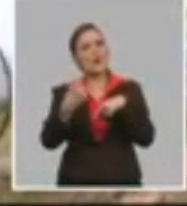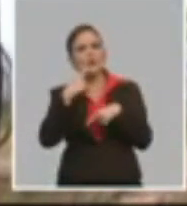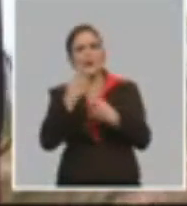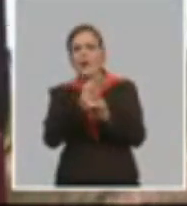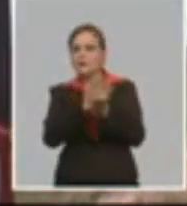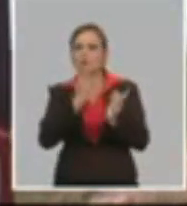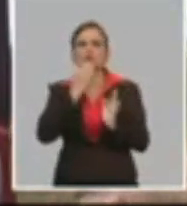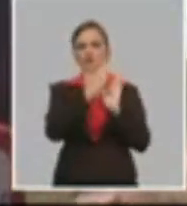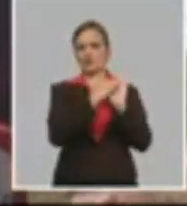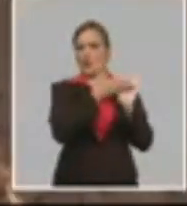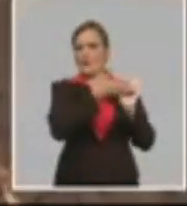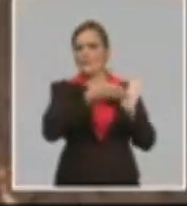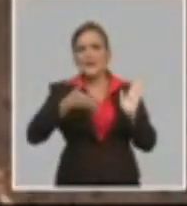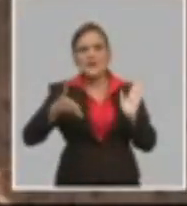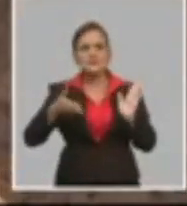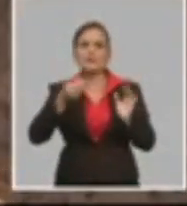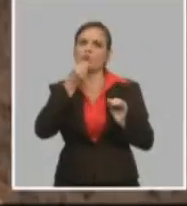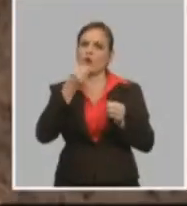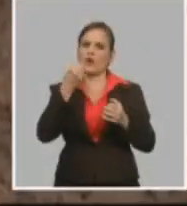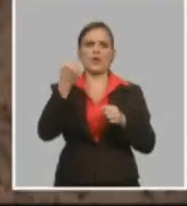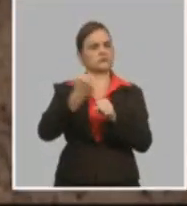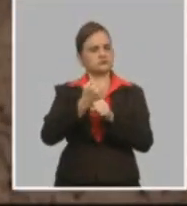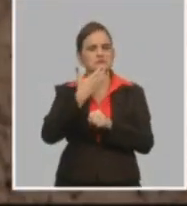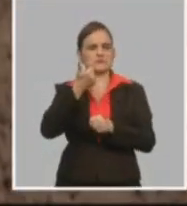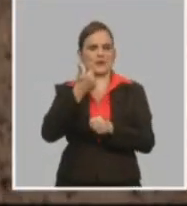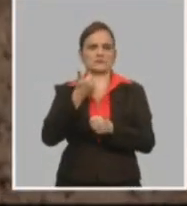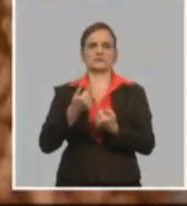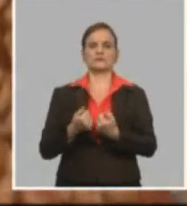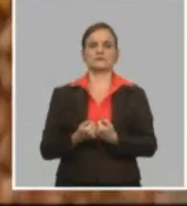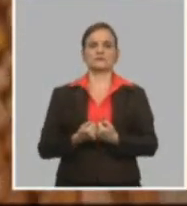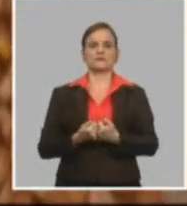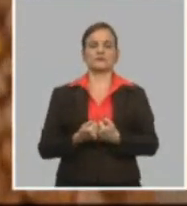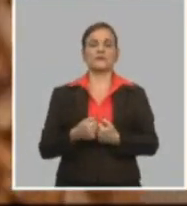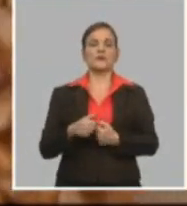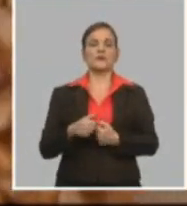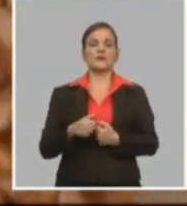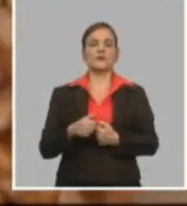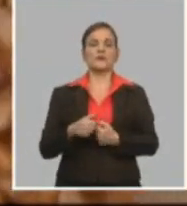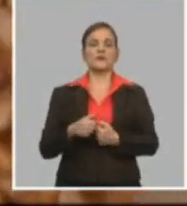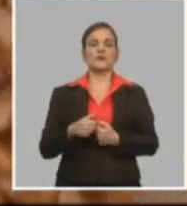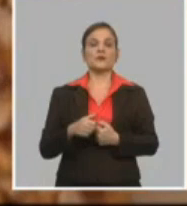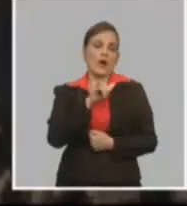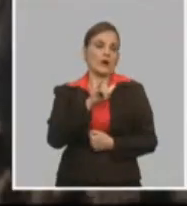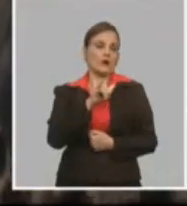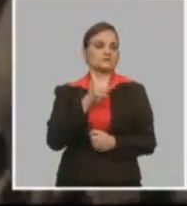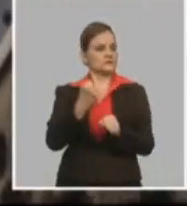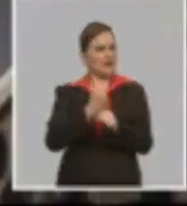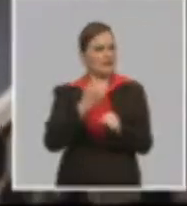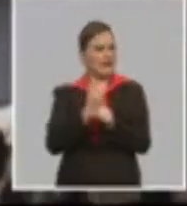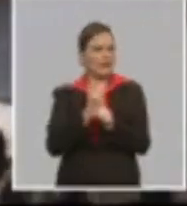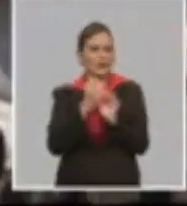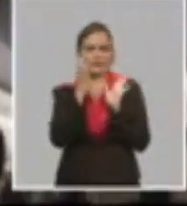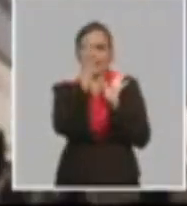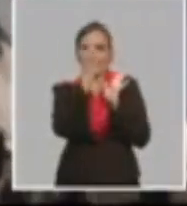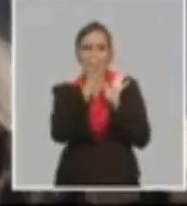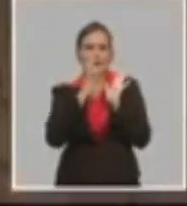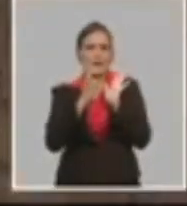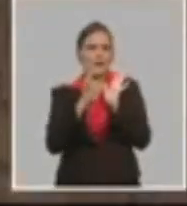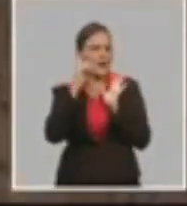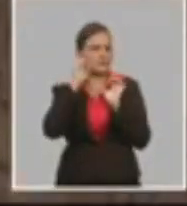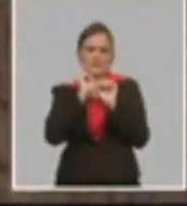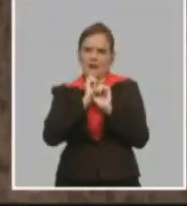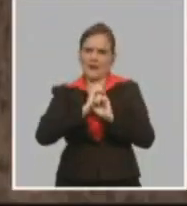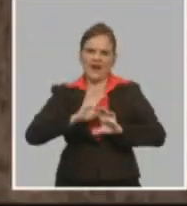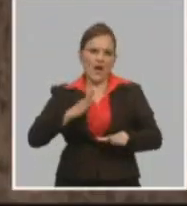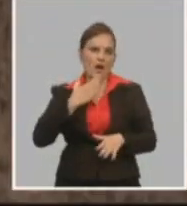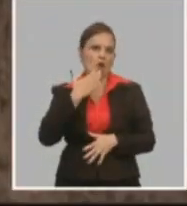Estamos trabajando en una estrategia muy clara de desarrollo, que no vayamos más hacia atrás. Lo que se ha hecho en esta etapa